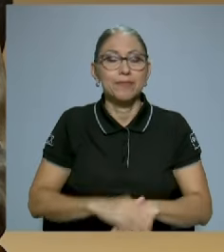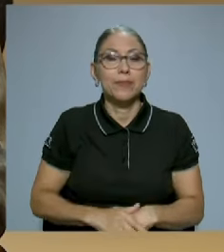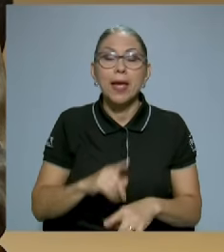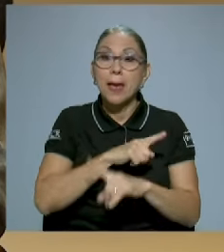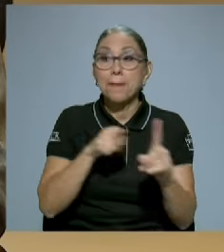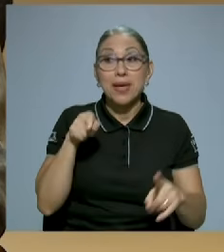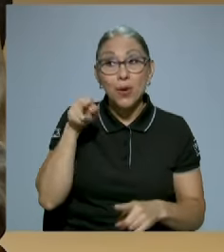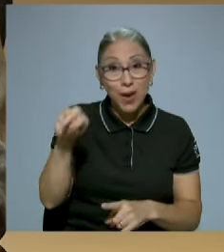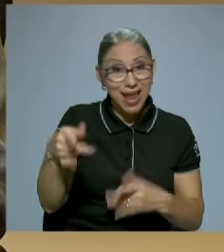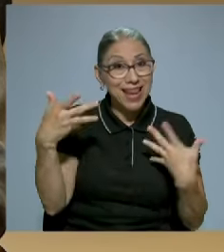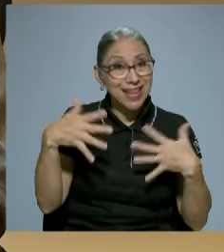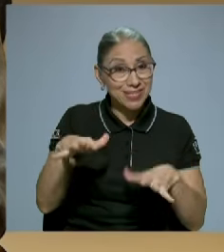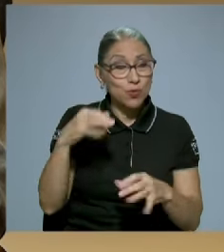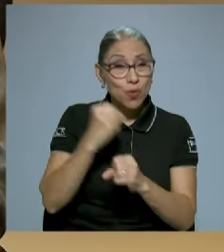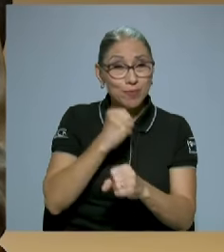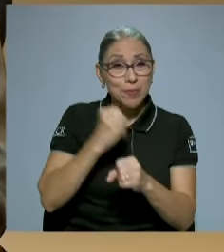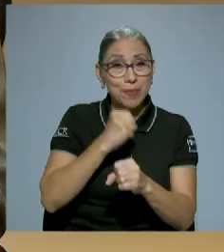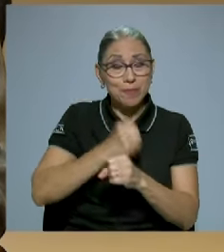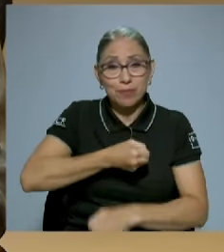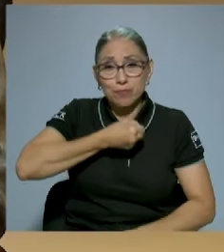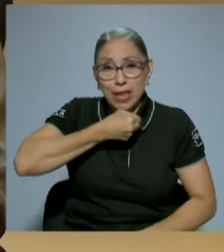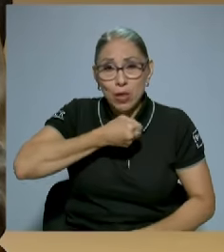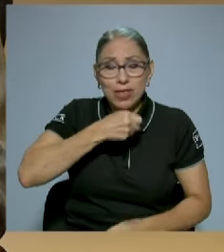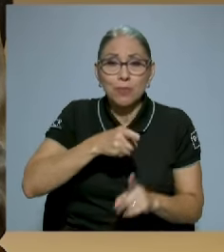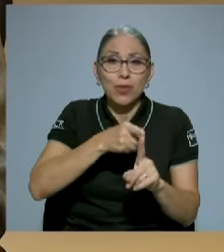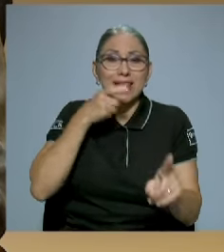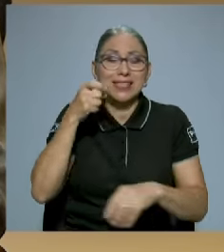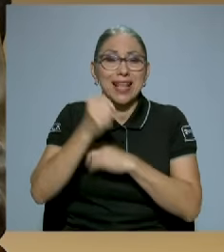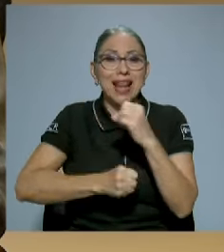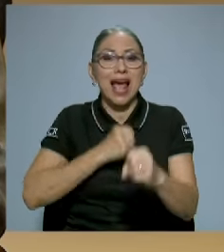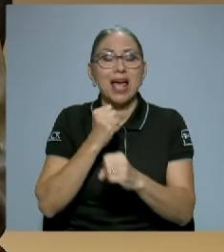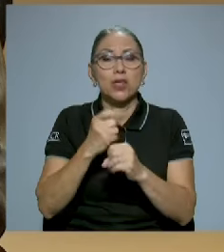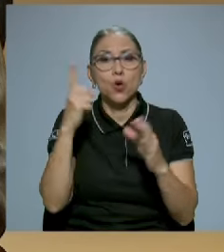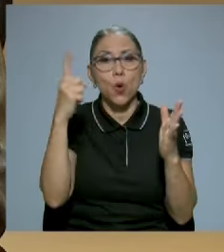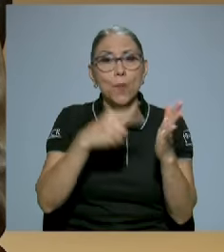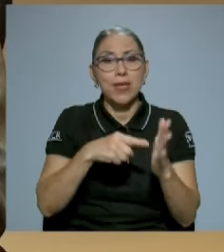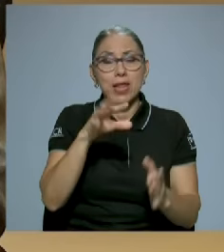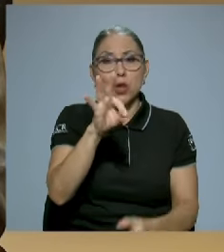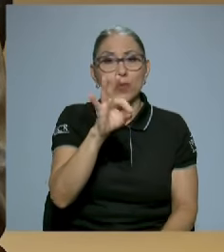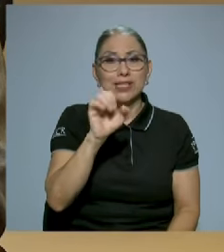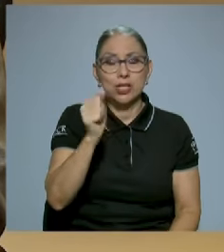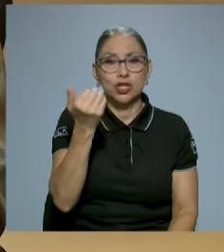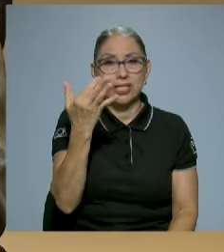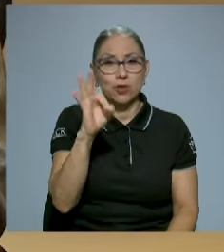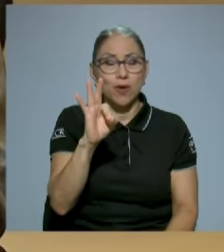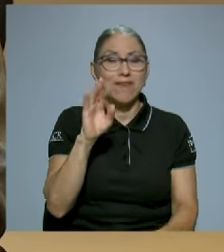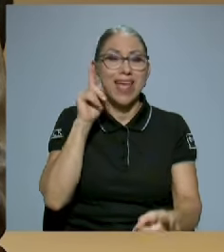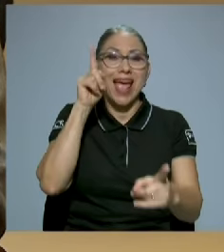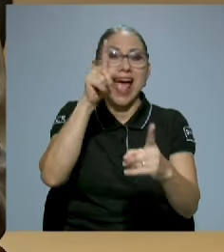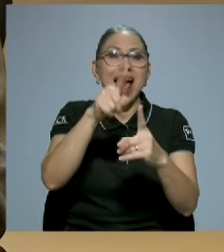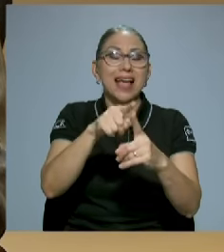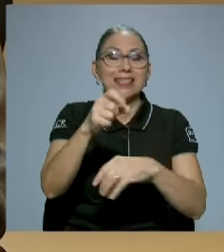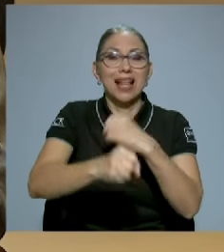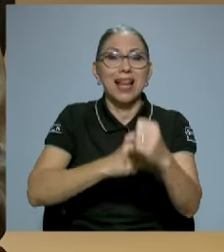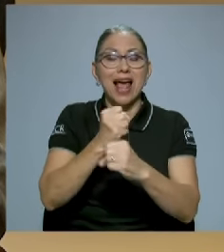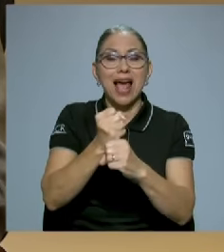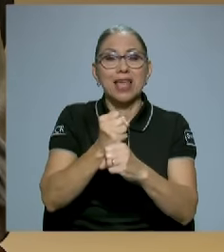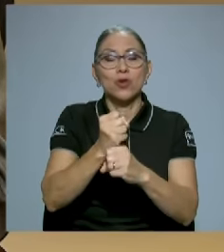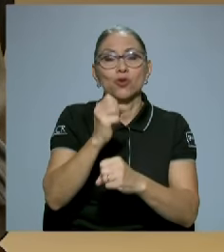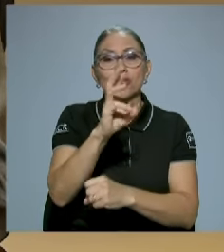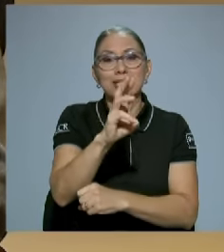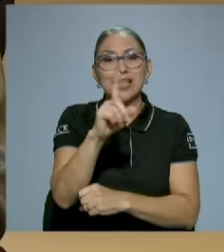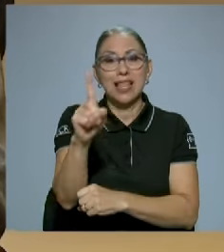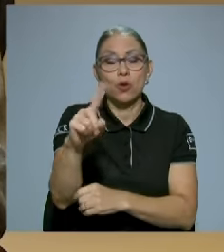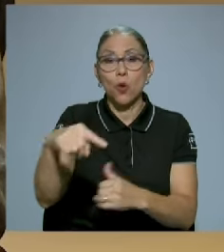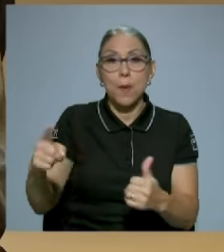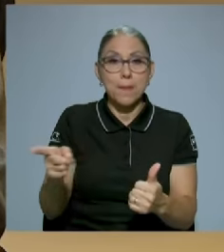él estuvo en el periodismo desde el año 1919 hasta el 61, trabajando